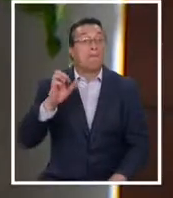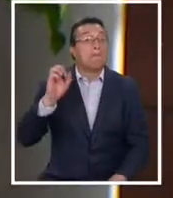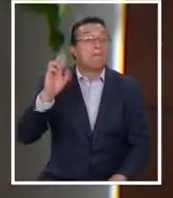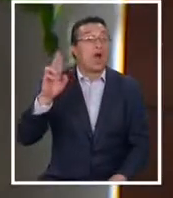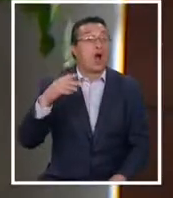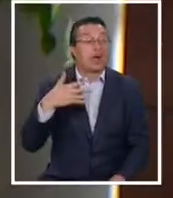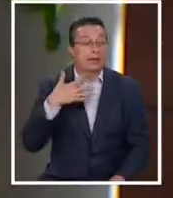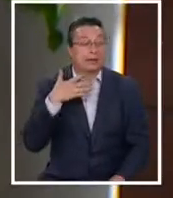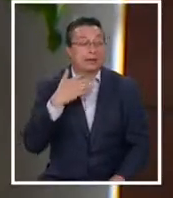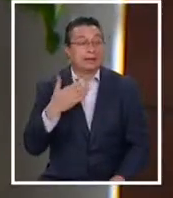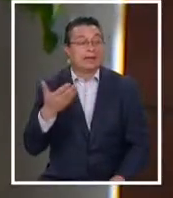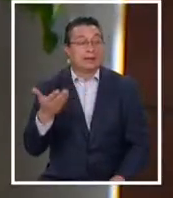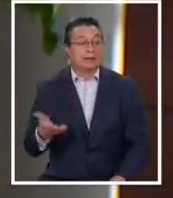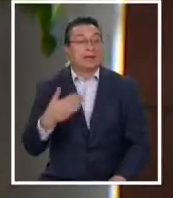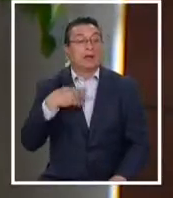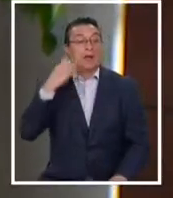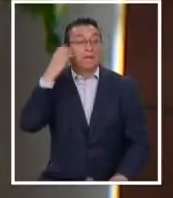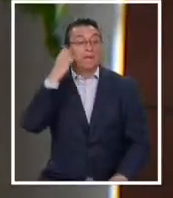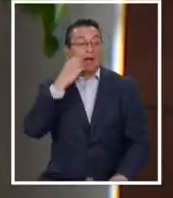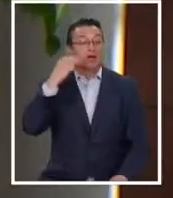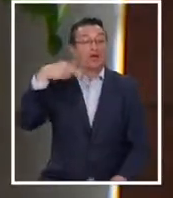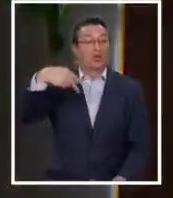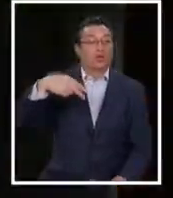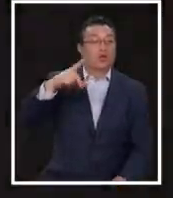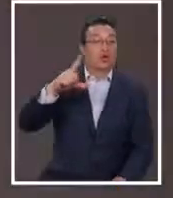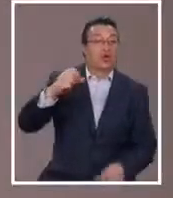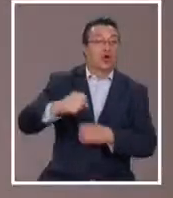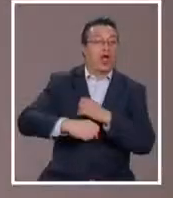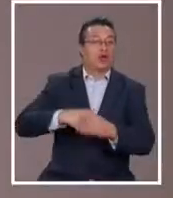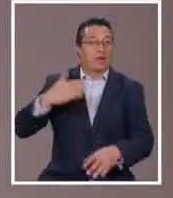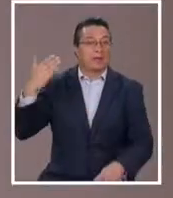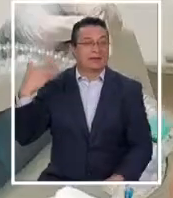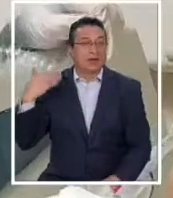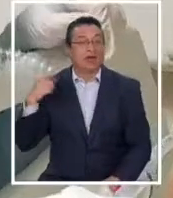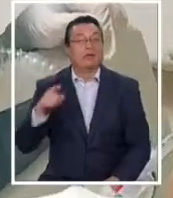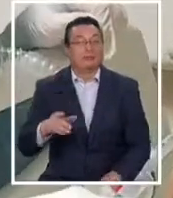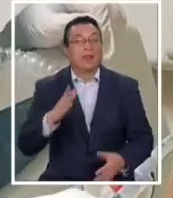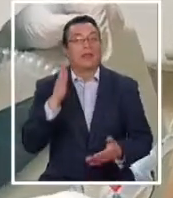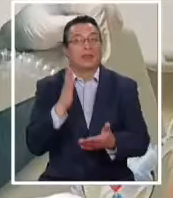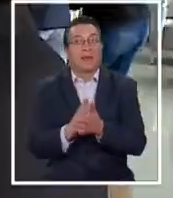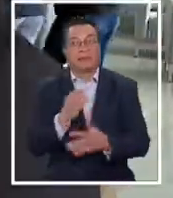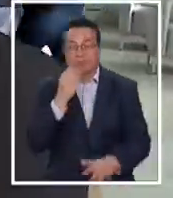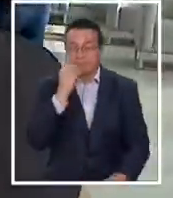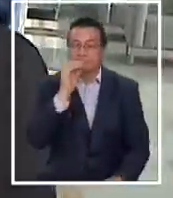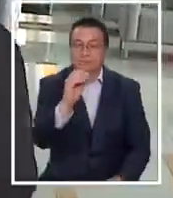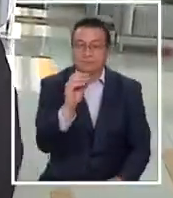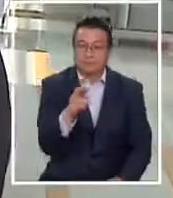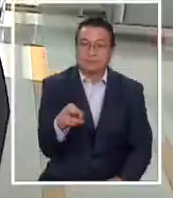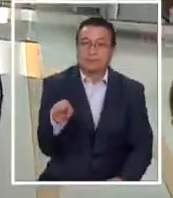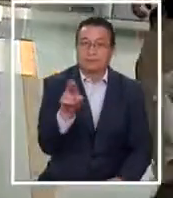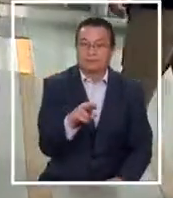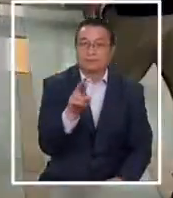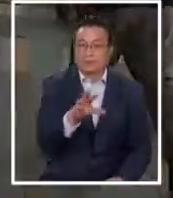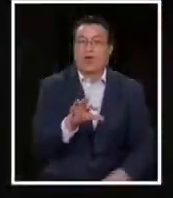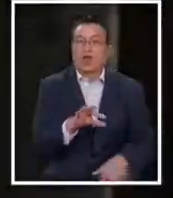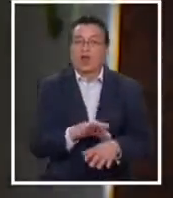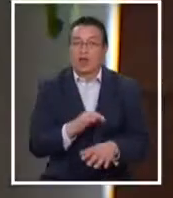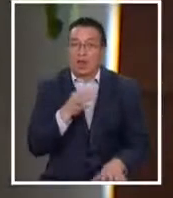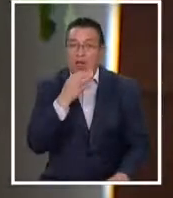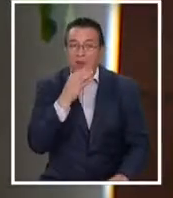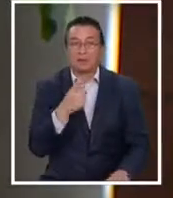de lo que estuvimos en mayo, junio, julio del año pasado. Por lo que es preciso reafirmar el llamado, apunta la doctora Cortés.